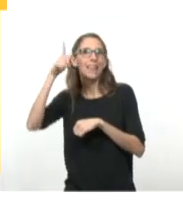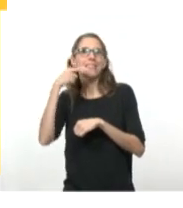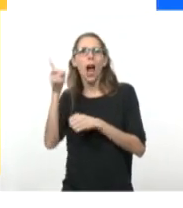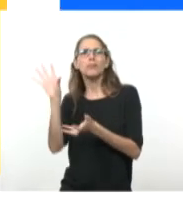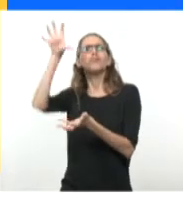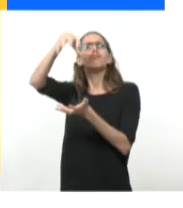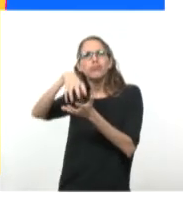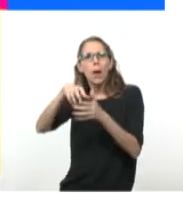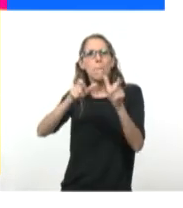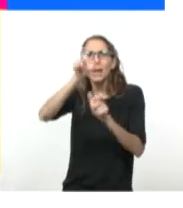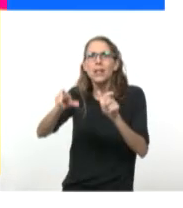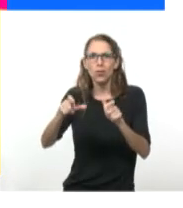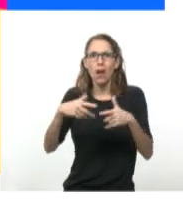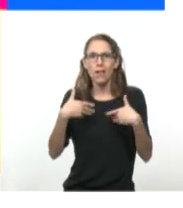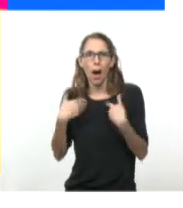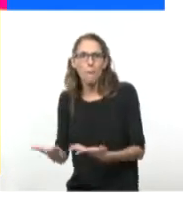irían sumando adeptos.